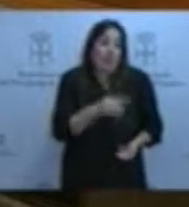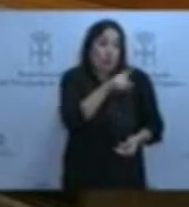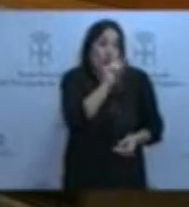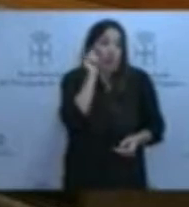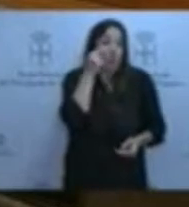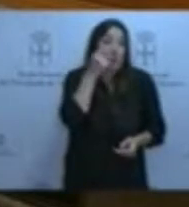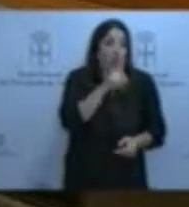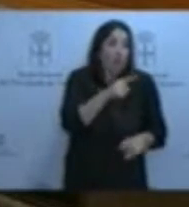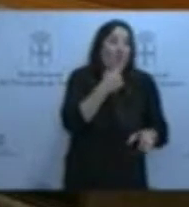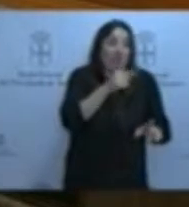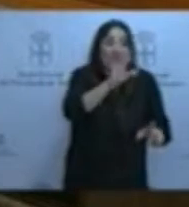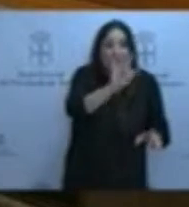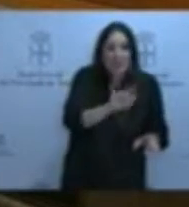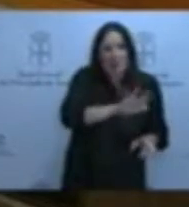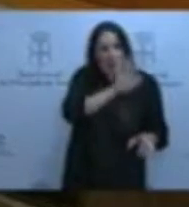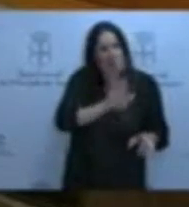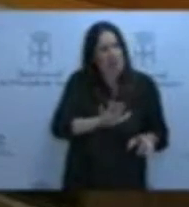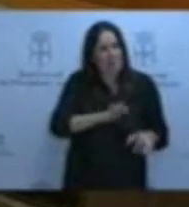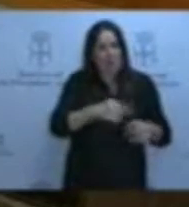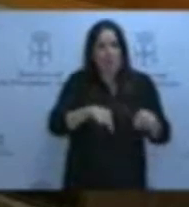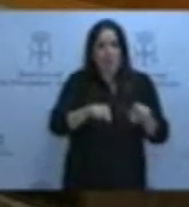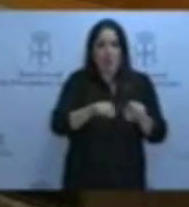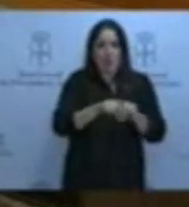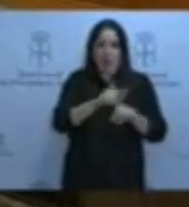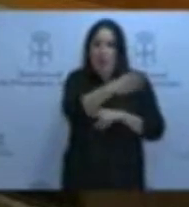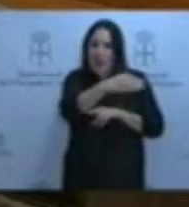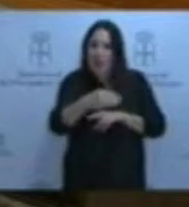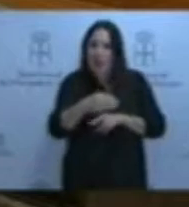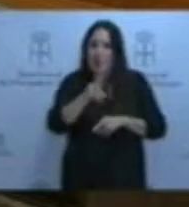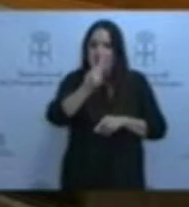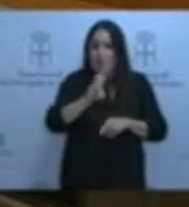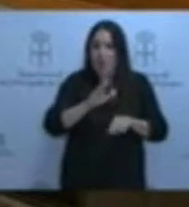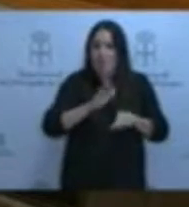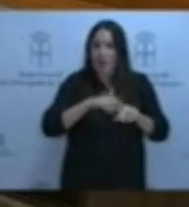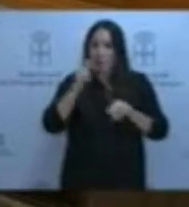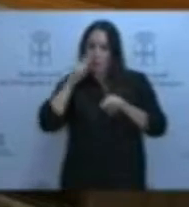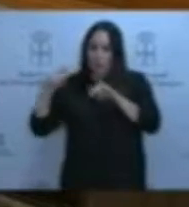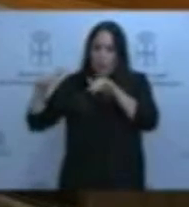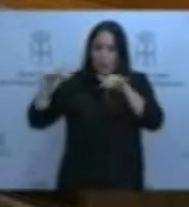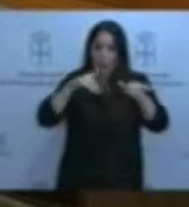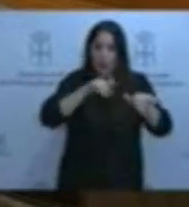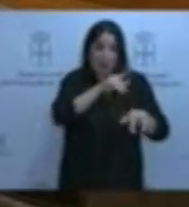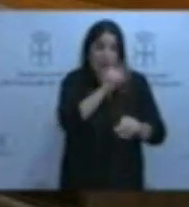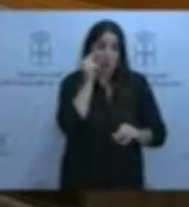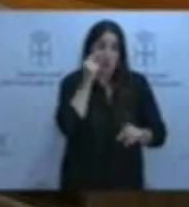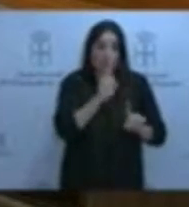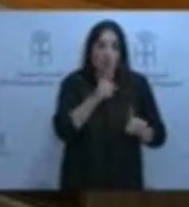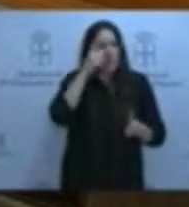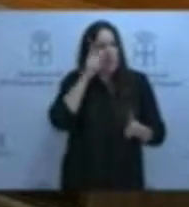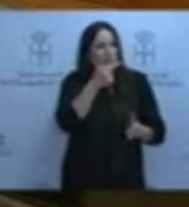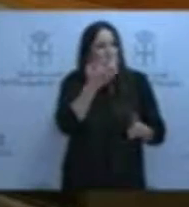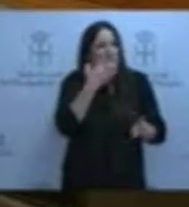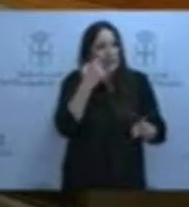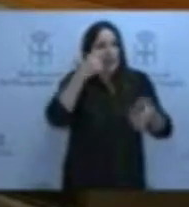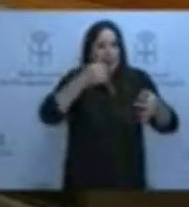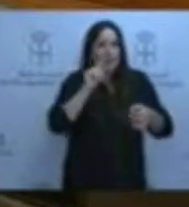dí que sí, pero no lo parece, la importancia como dinamizador turístico de este recurso. No sabemos si lleé consciente también de